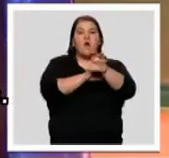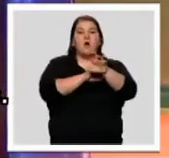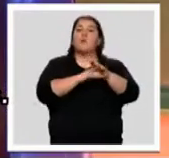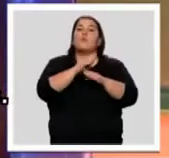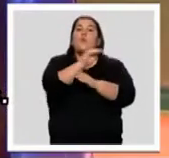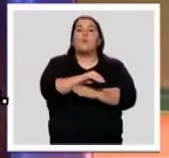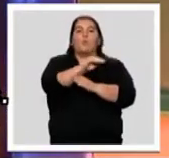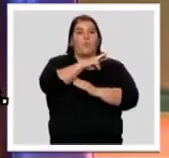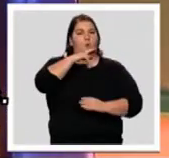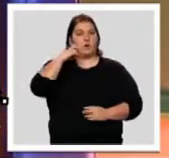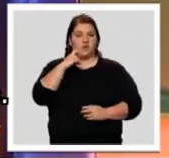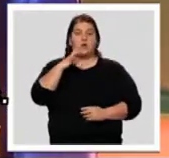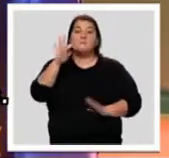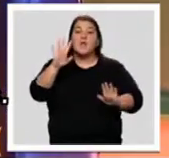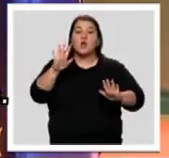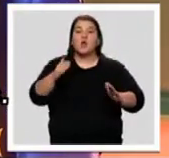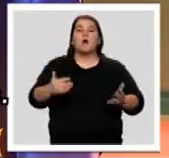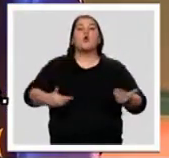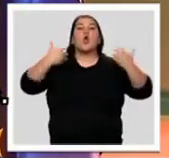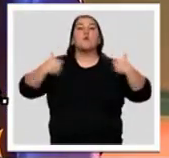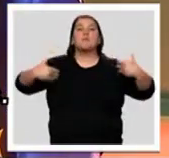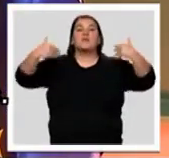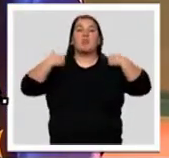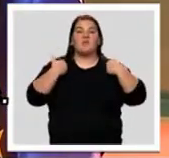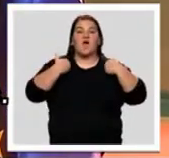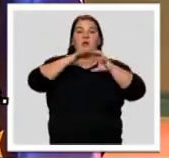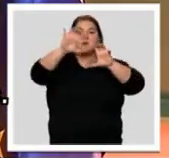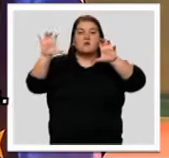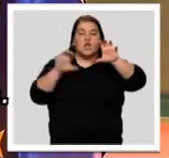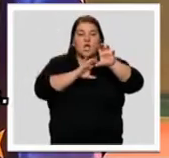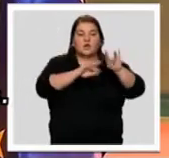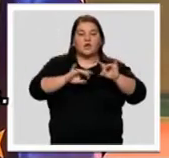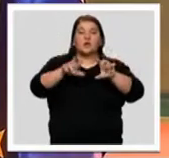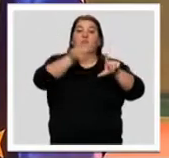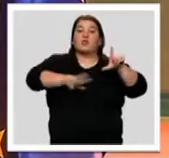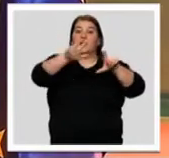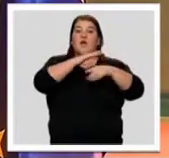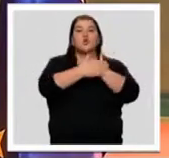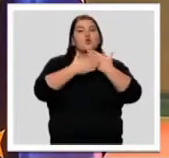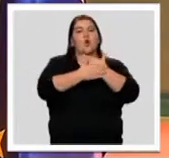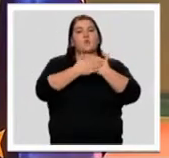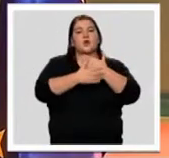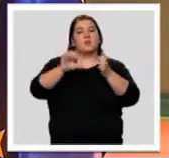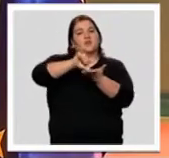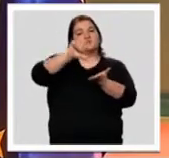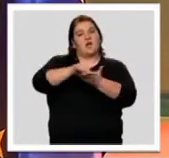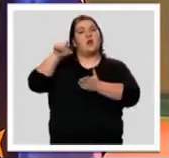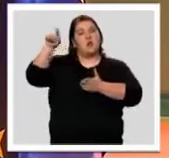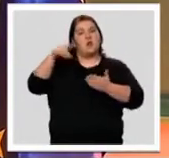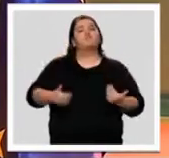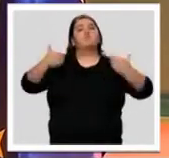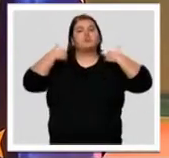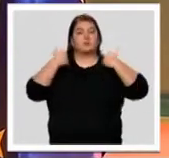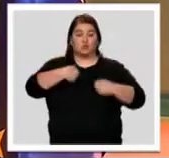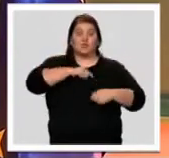reforzando el papel del Estado y sus competencias en nacionalidades y regiones. Hay ocasiones en las que somos